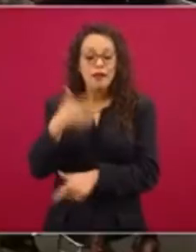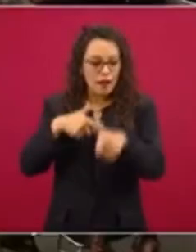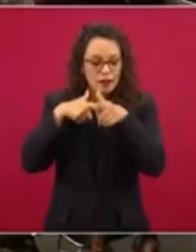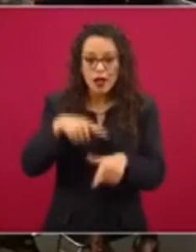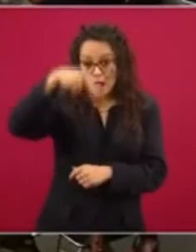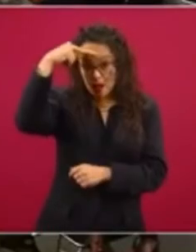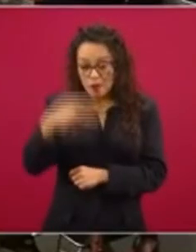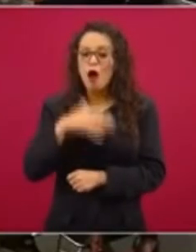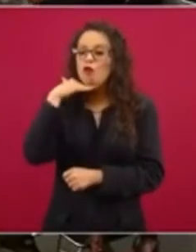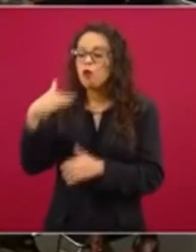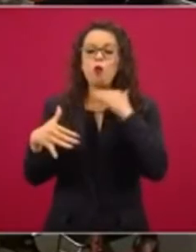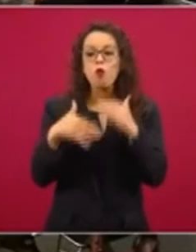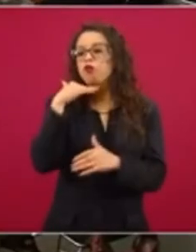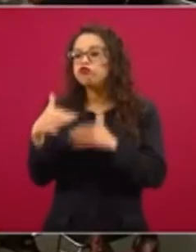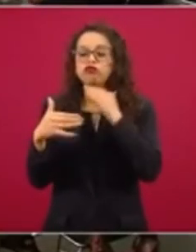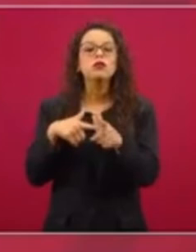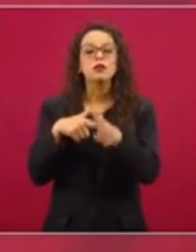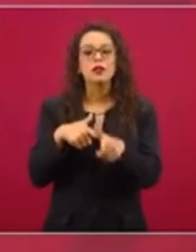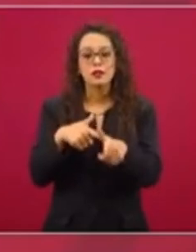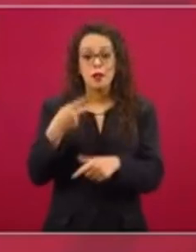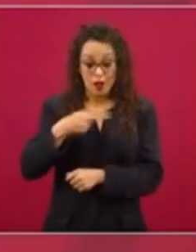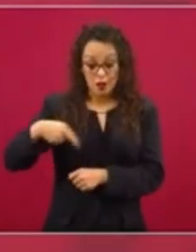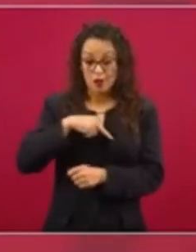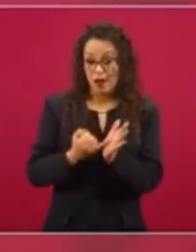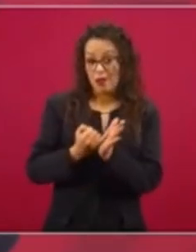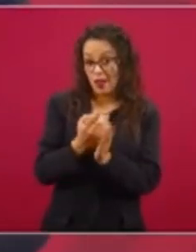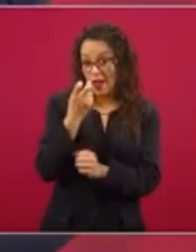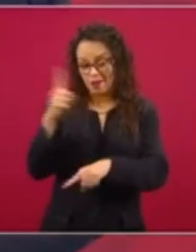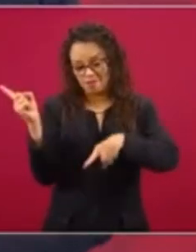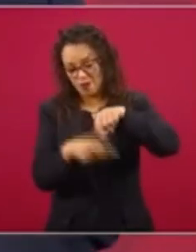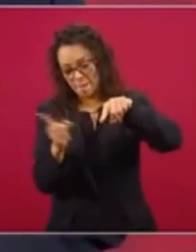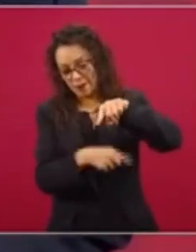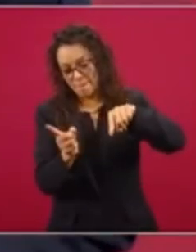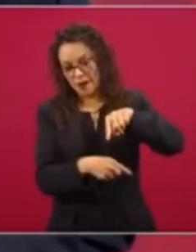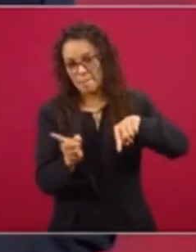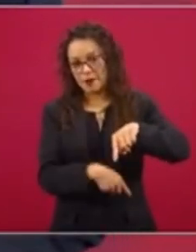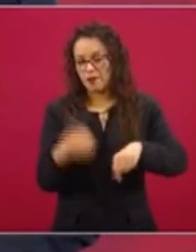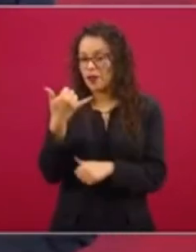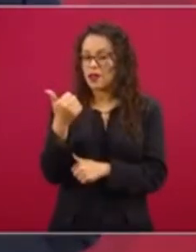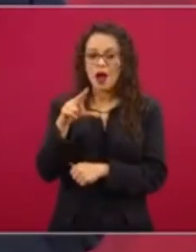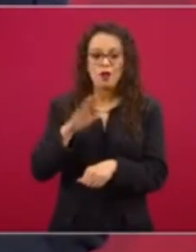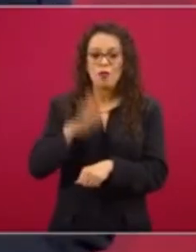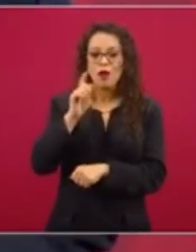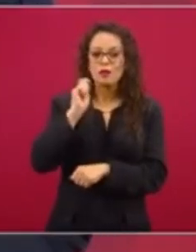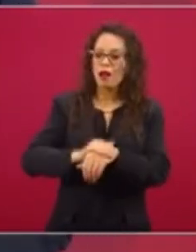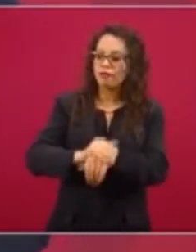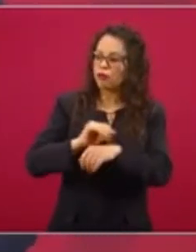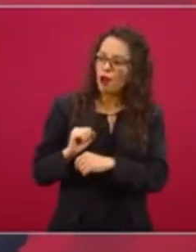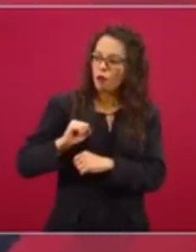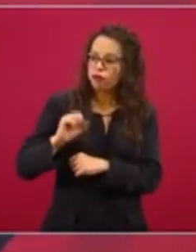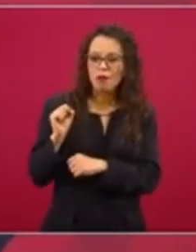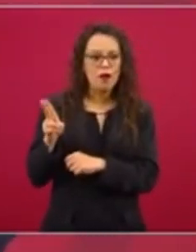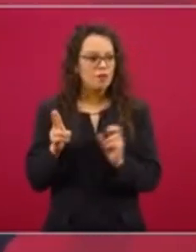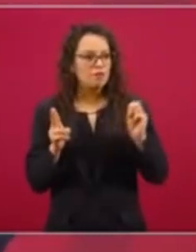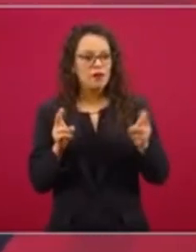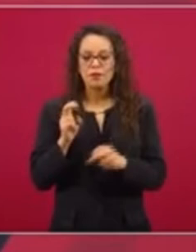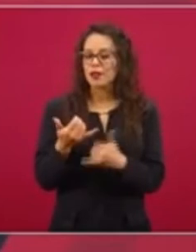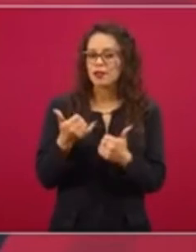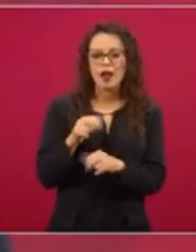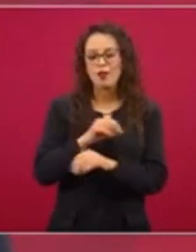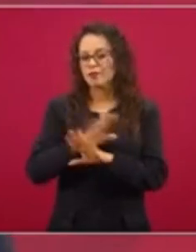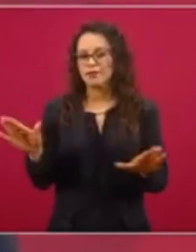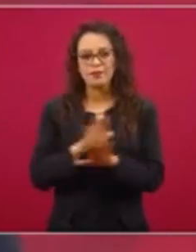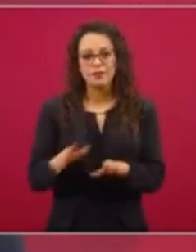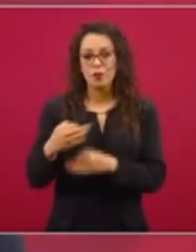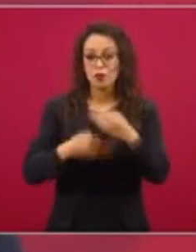decidimos acabar con la corrupción y con los privilegios y con el nepotismo y con el amiguismo y con todas esas